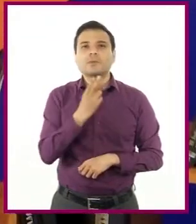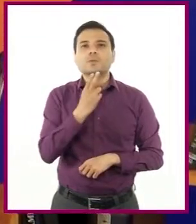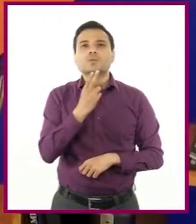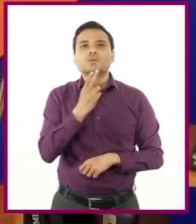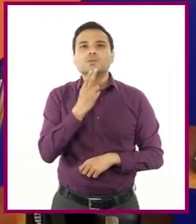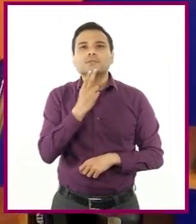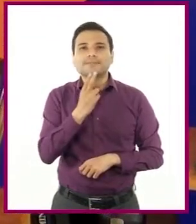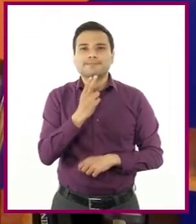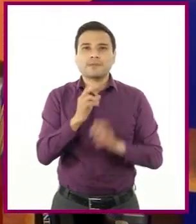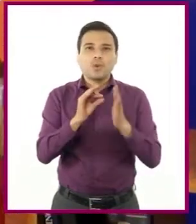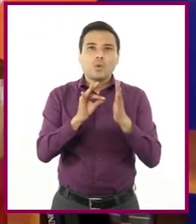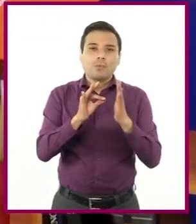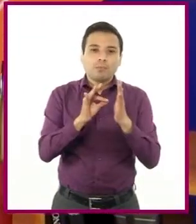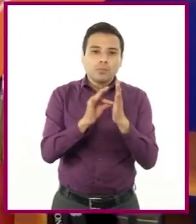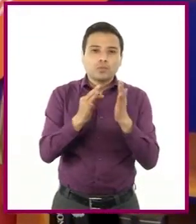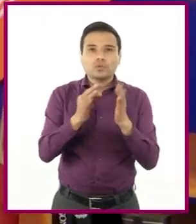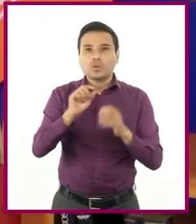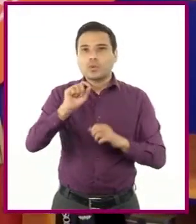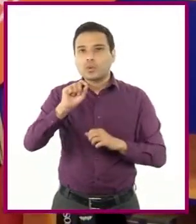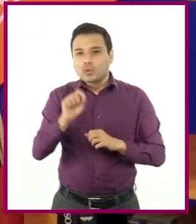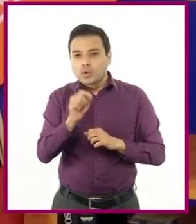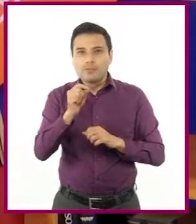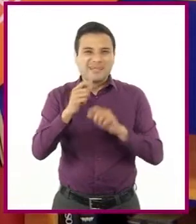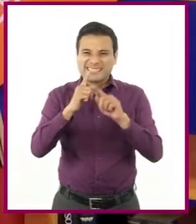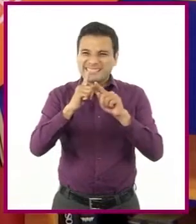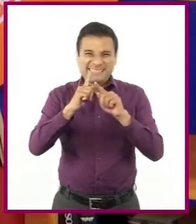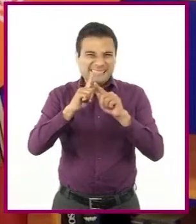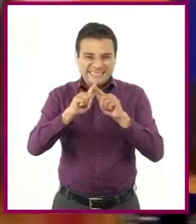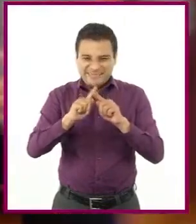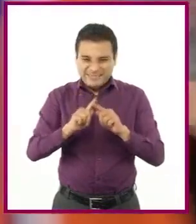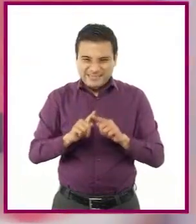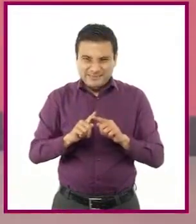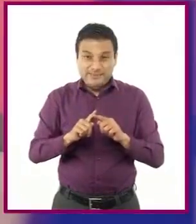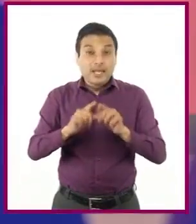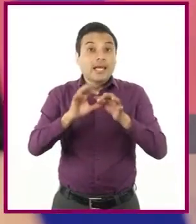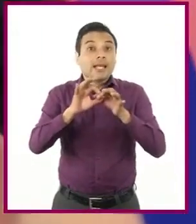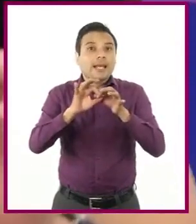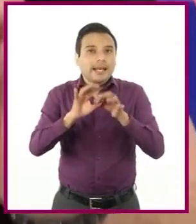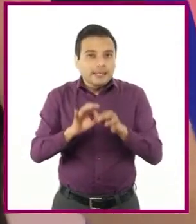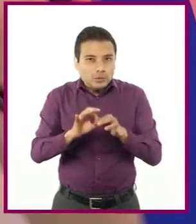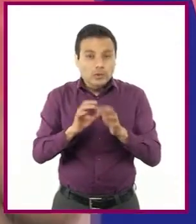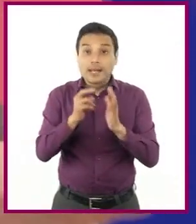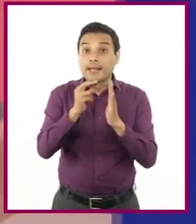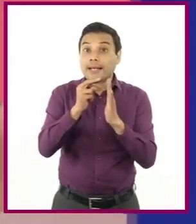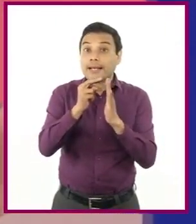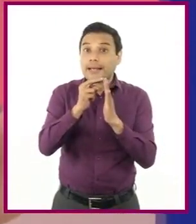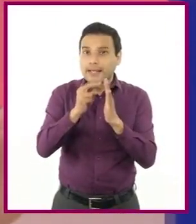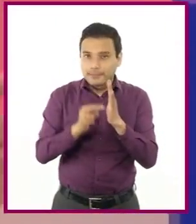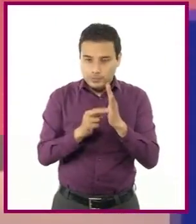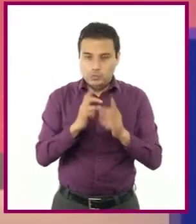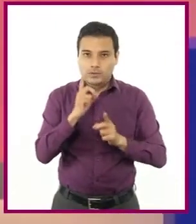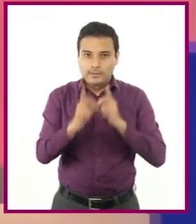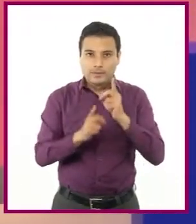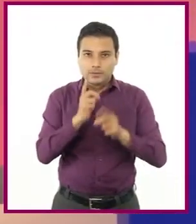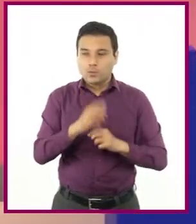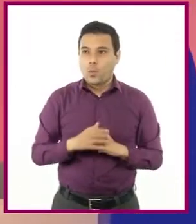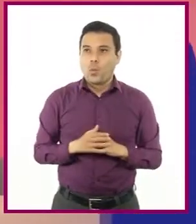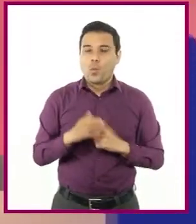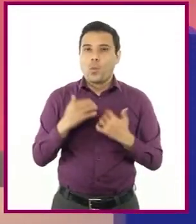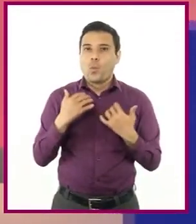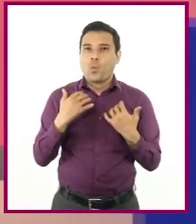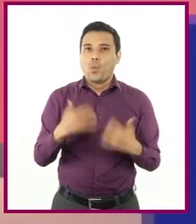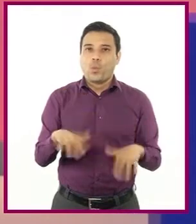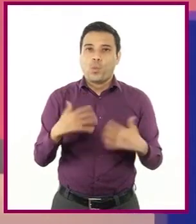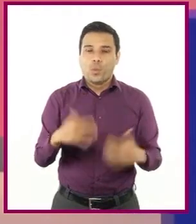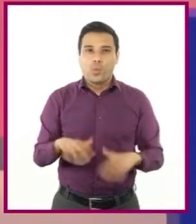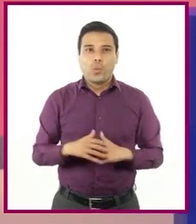puntuación en reglamentos de diversas actividades deportivas. Eso suena importante, profesora. Pues esto nos